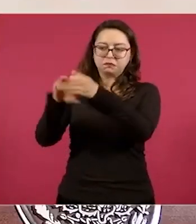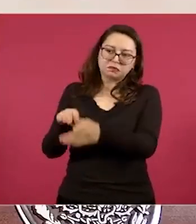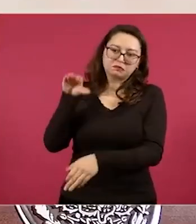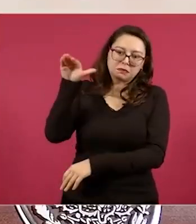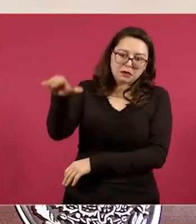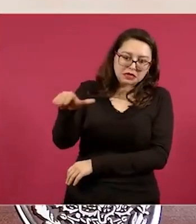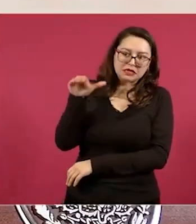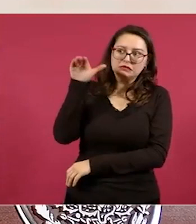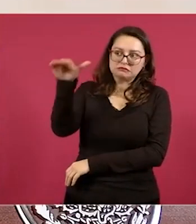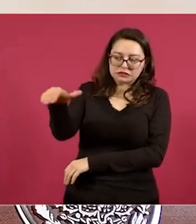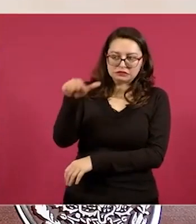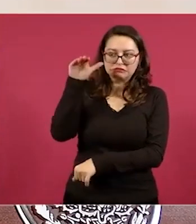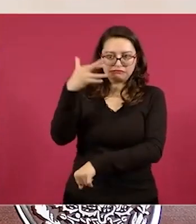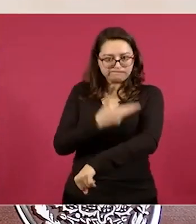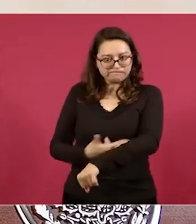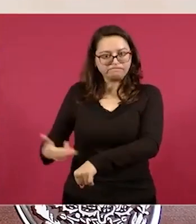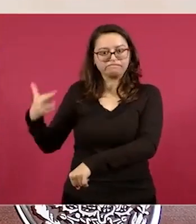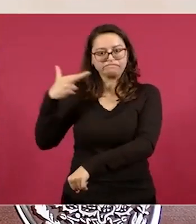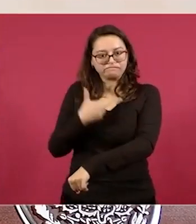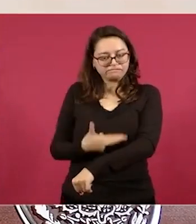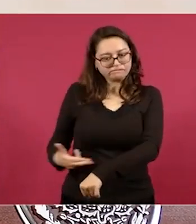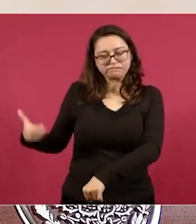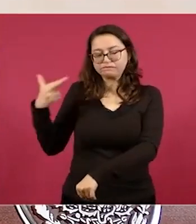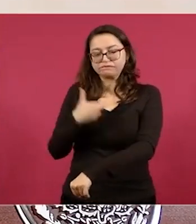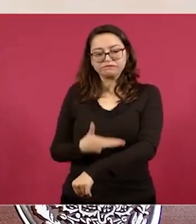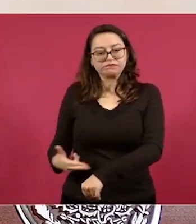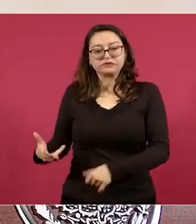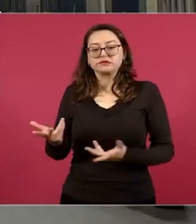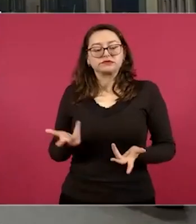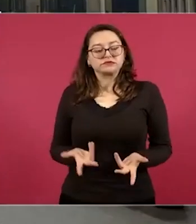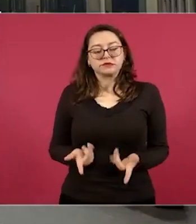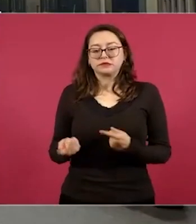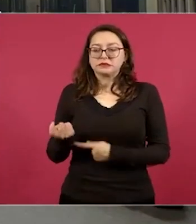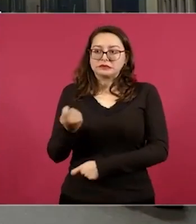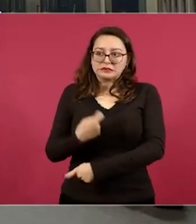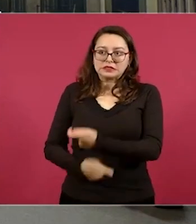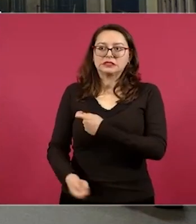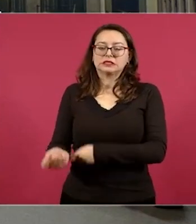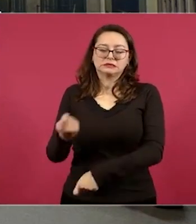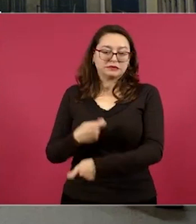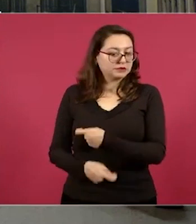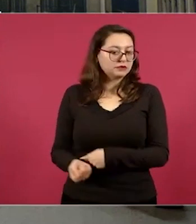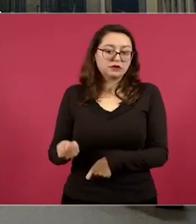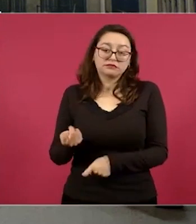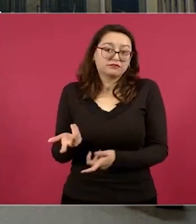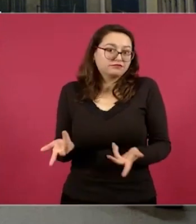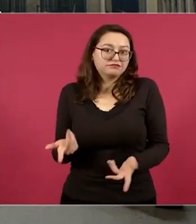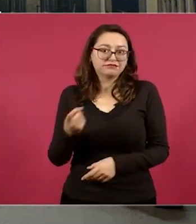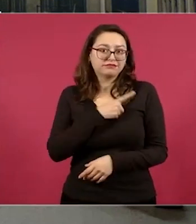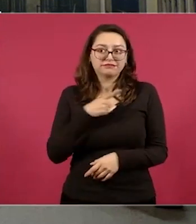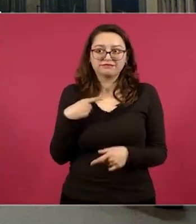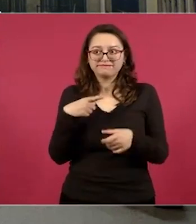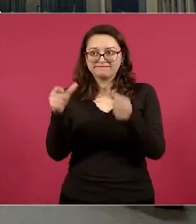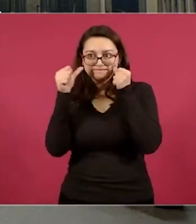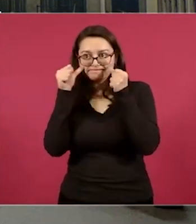que es un modelo nuevo en el mundo, expuso. Ahora que estoy escribiendo mi último libro, estoy explicando en qué consiste el humanismo mexicano, para